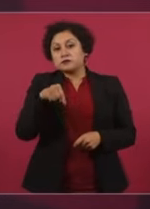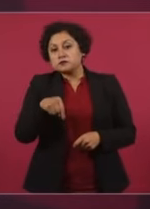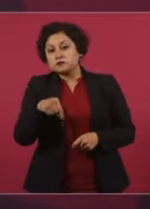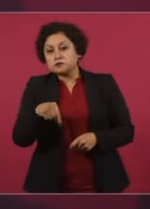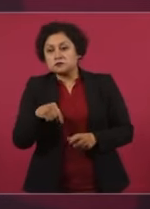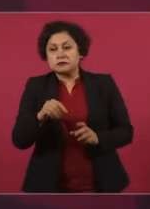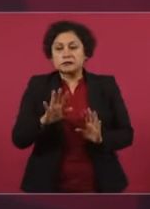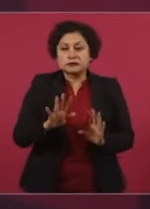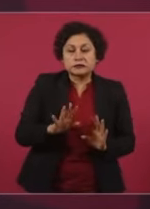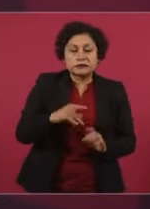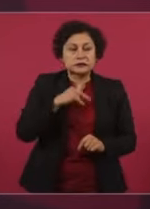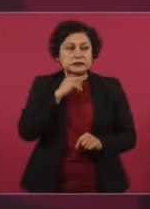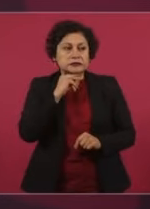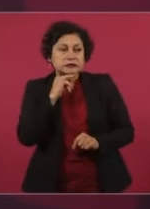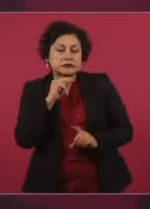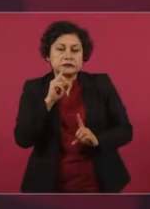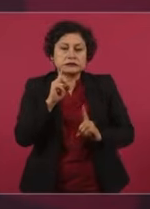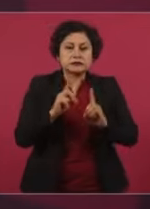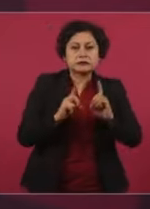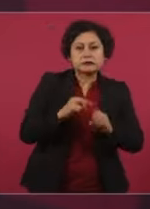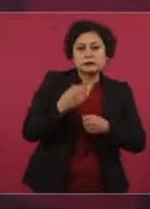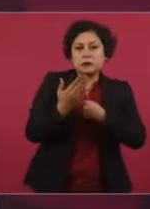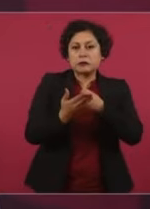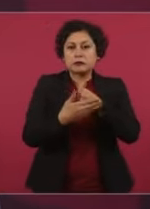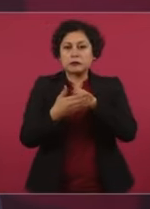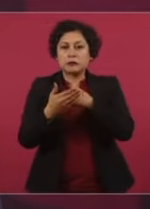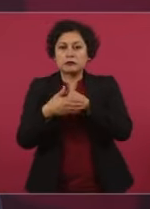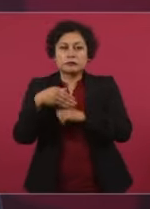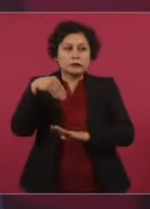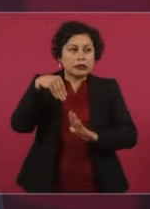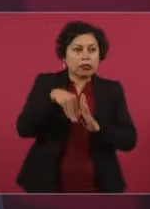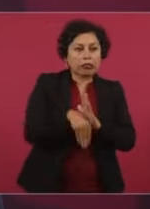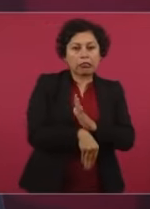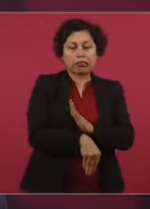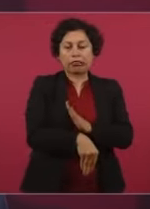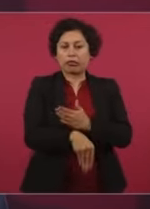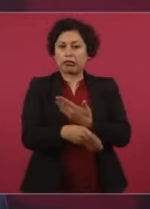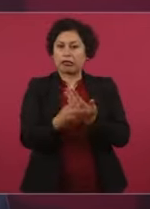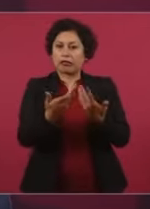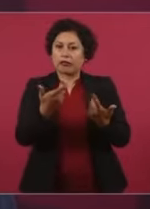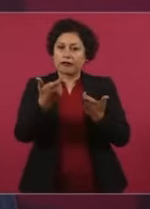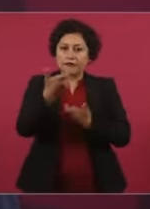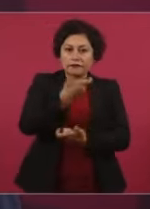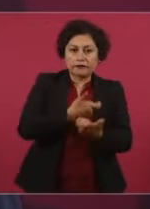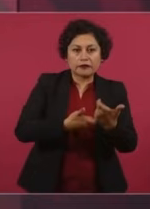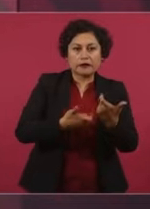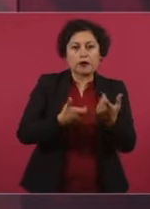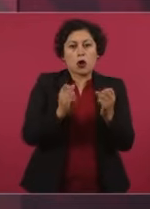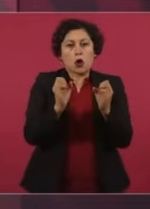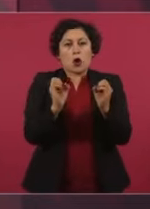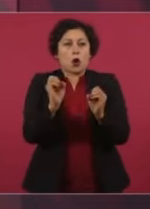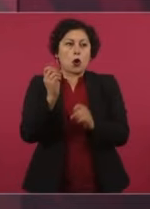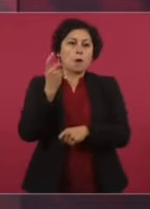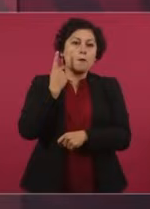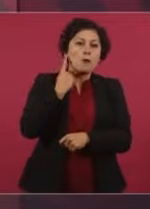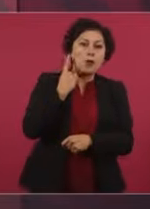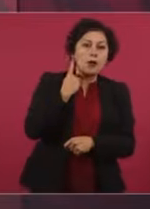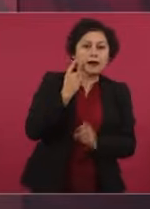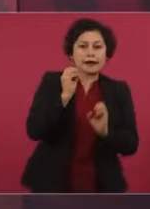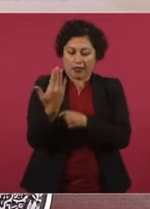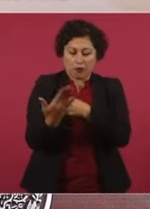económicas, financieras, políticas, nada